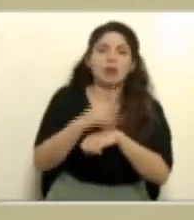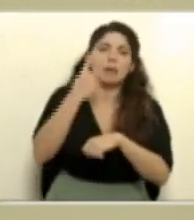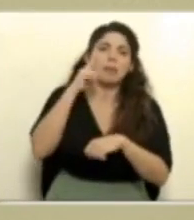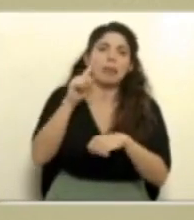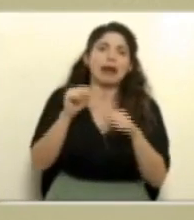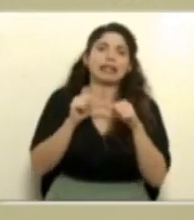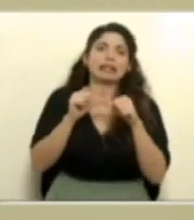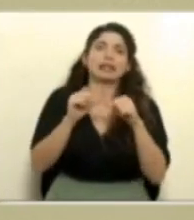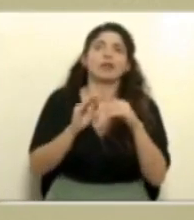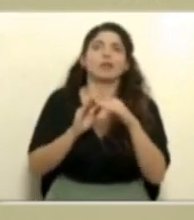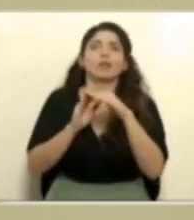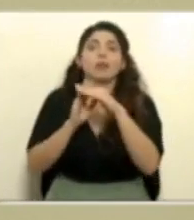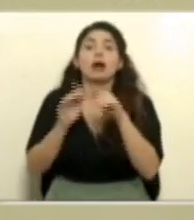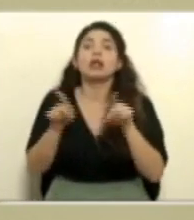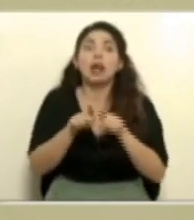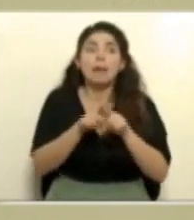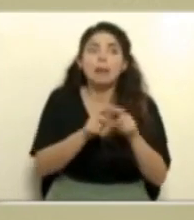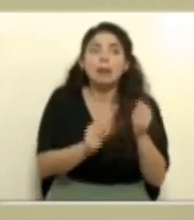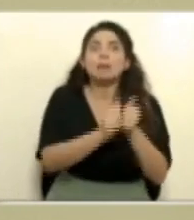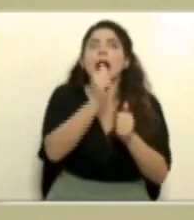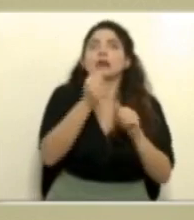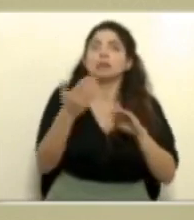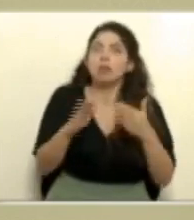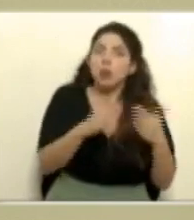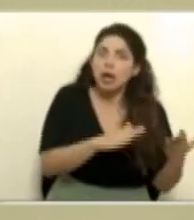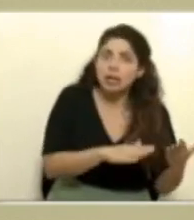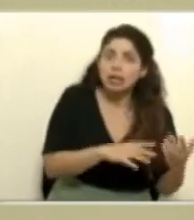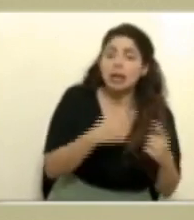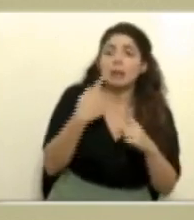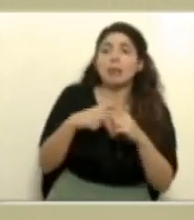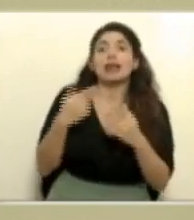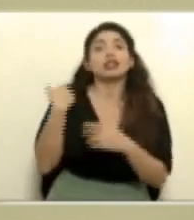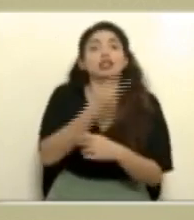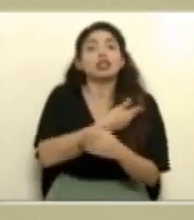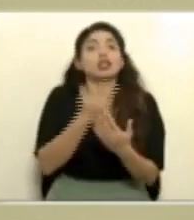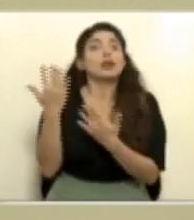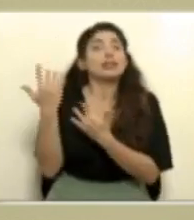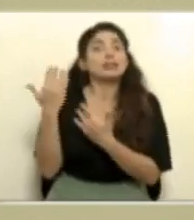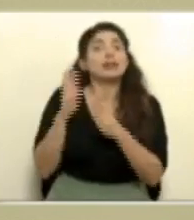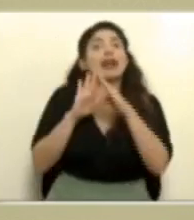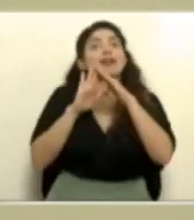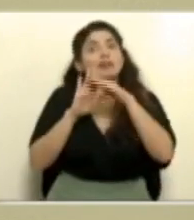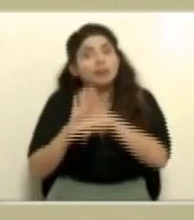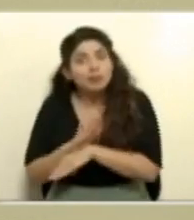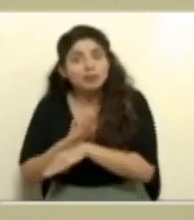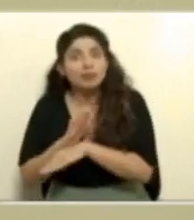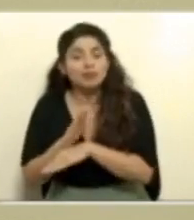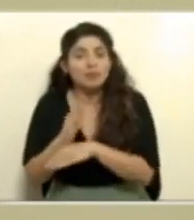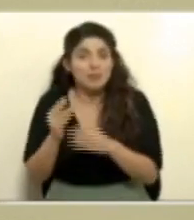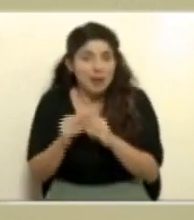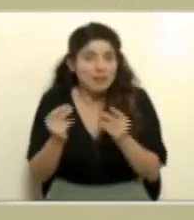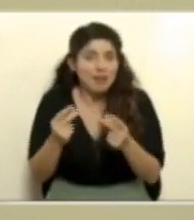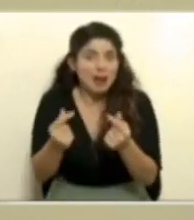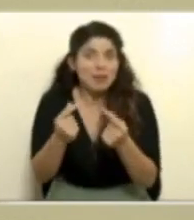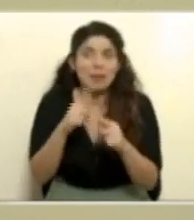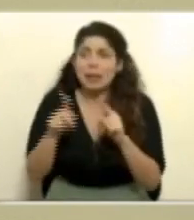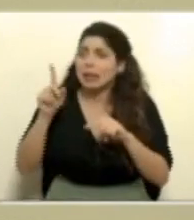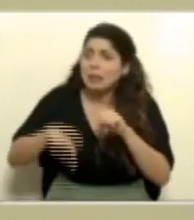de fallecidos o que no tengamos esa desaceleración que esperábamos con más velocidad